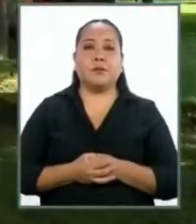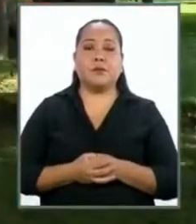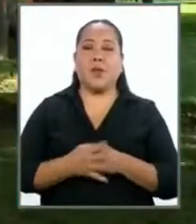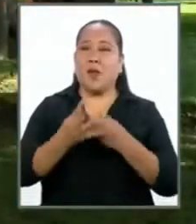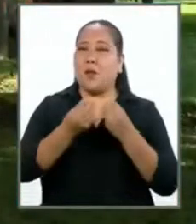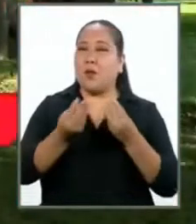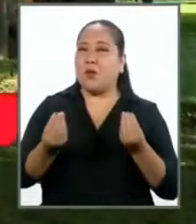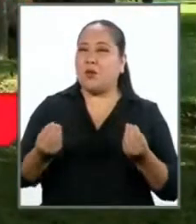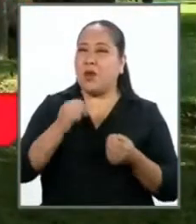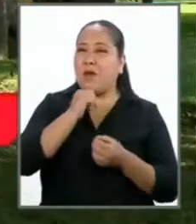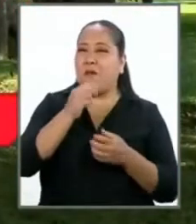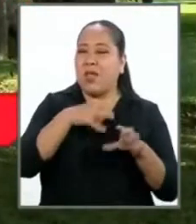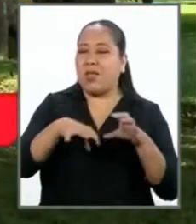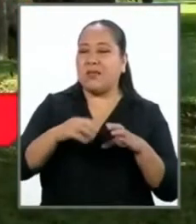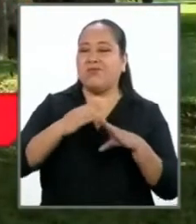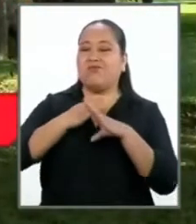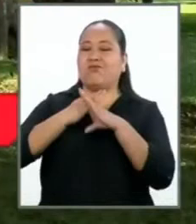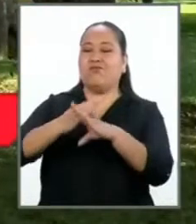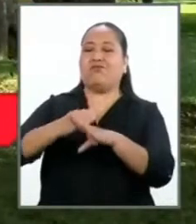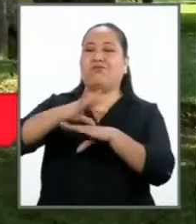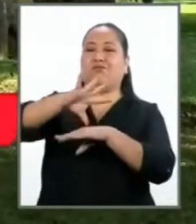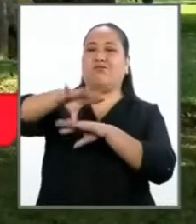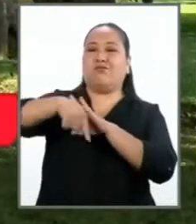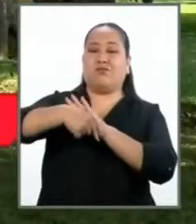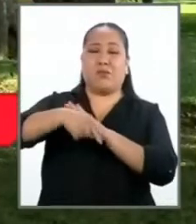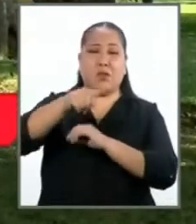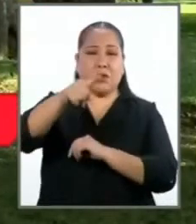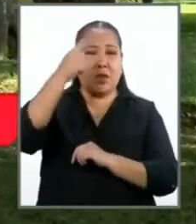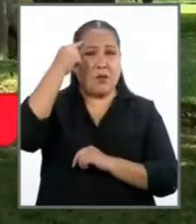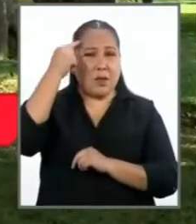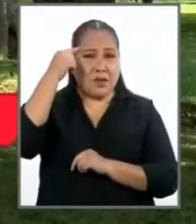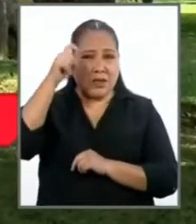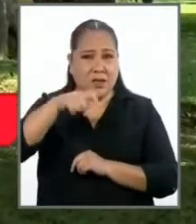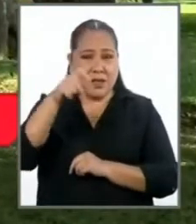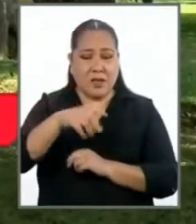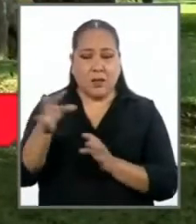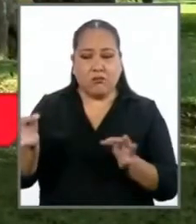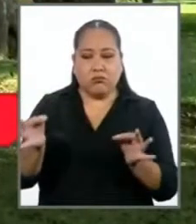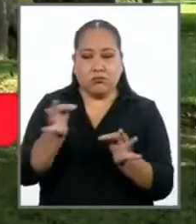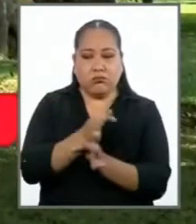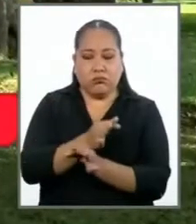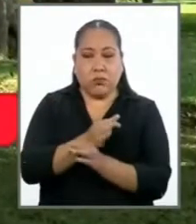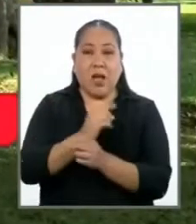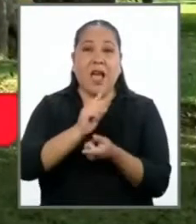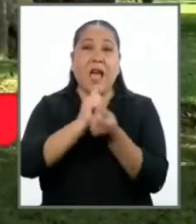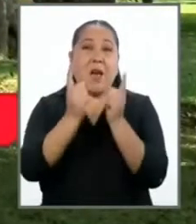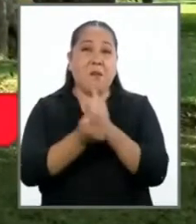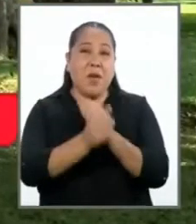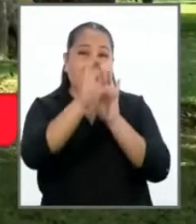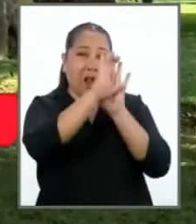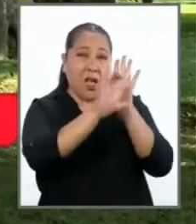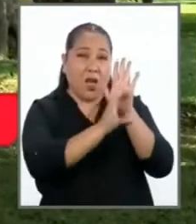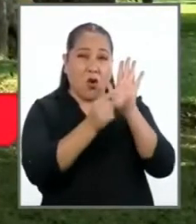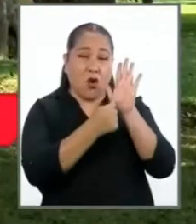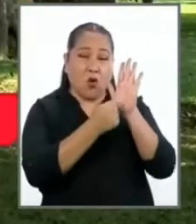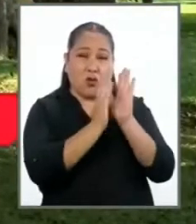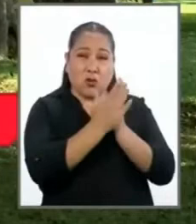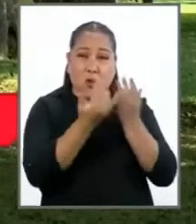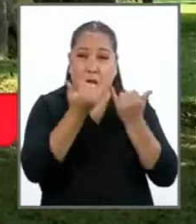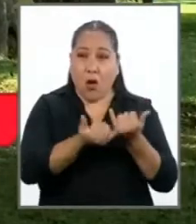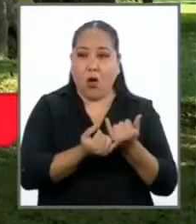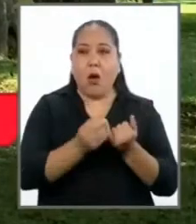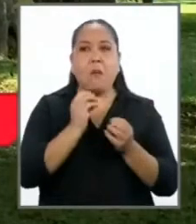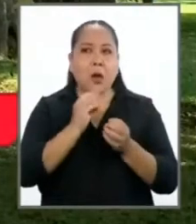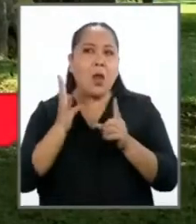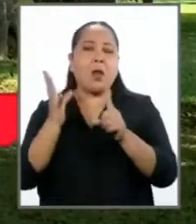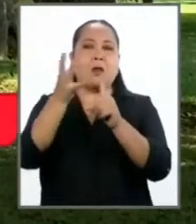Hay mucho que hacer en el tema de la lucha contra la corrupción. ¿Considera usted necesario reemplazar la Constitución actual para lograrlo? ¿O cree que una reforma